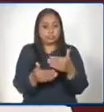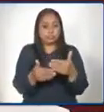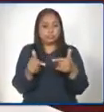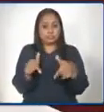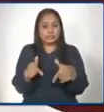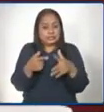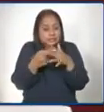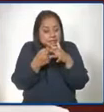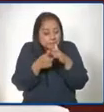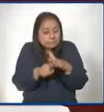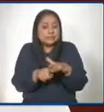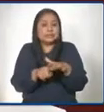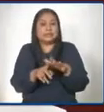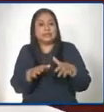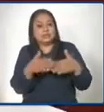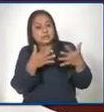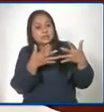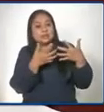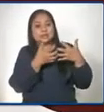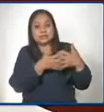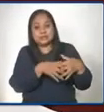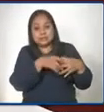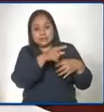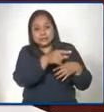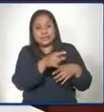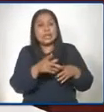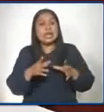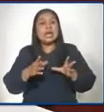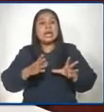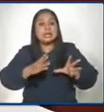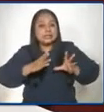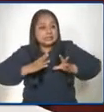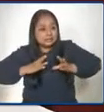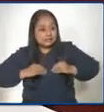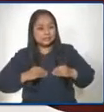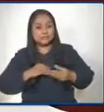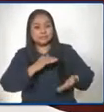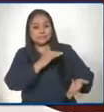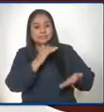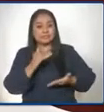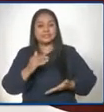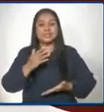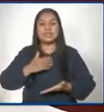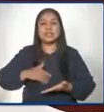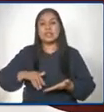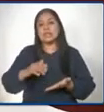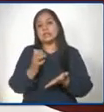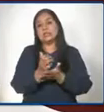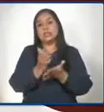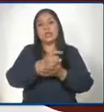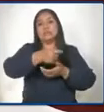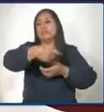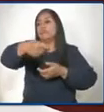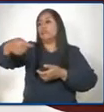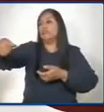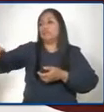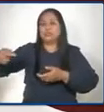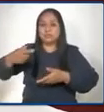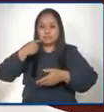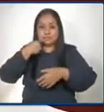acaba de adjudicar y la recepción en los centros educativos, o sea, la distribución y recepción